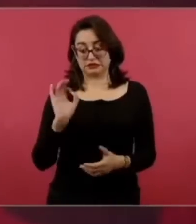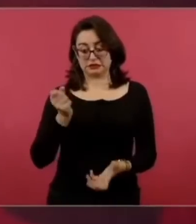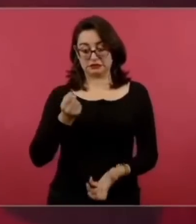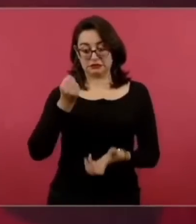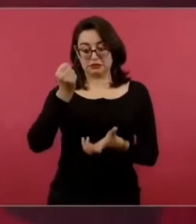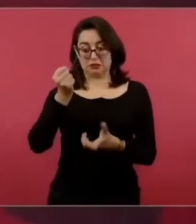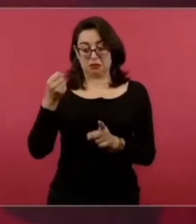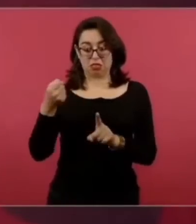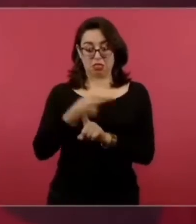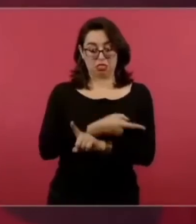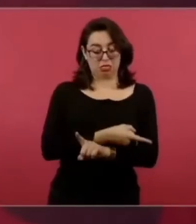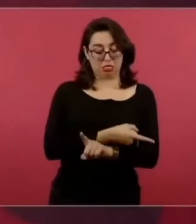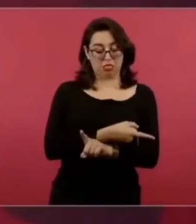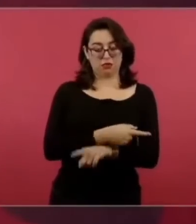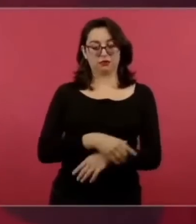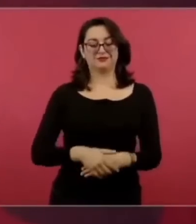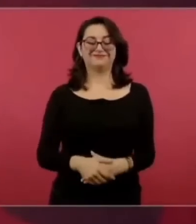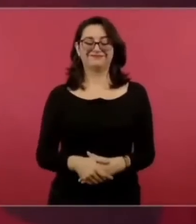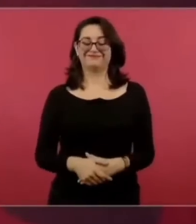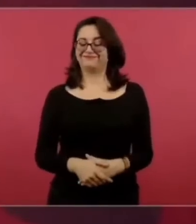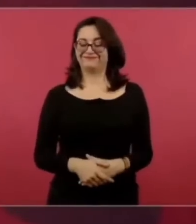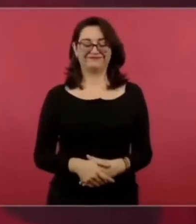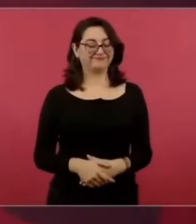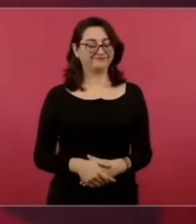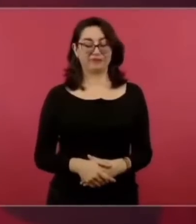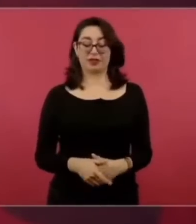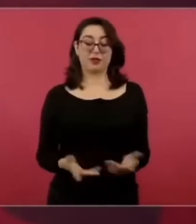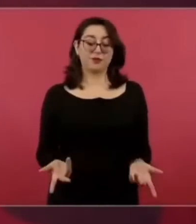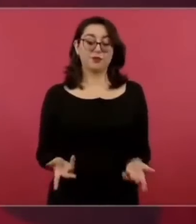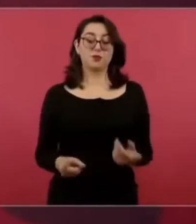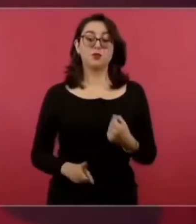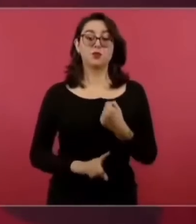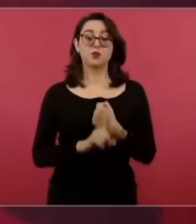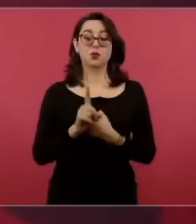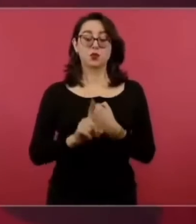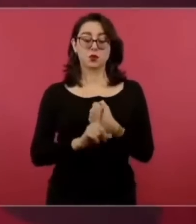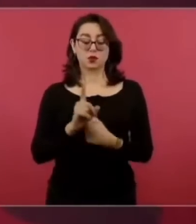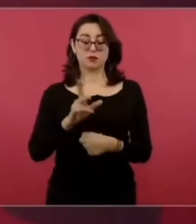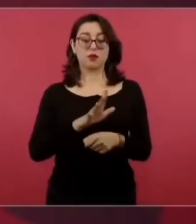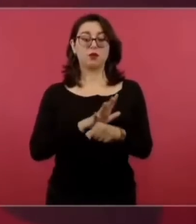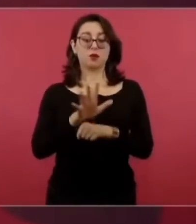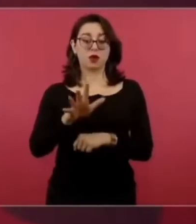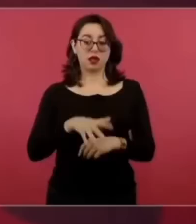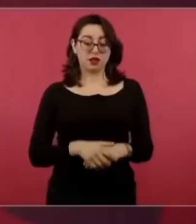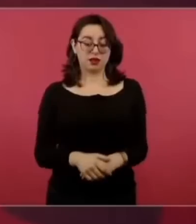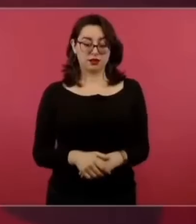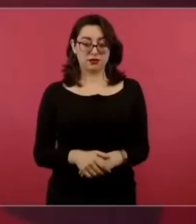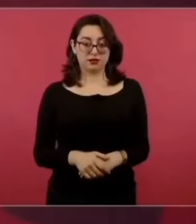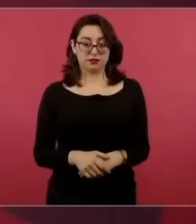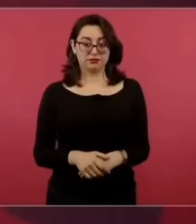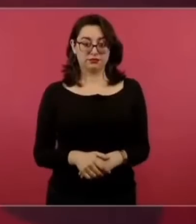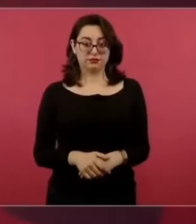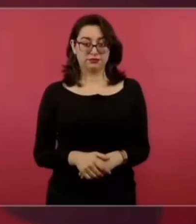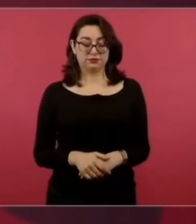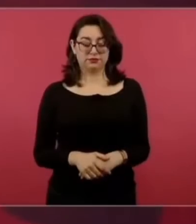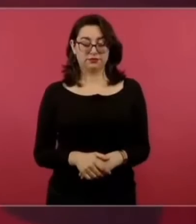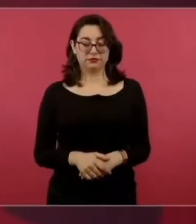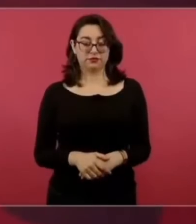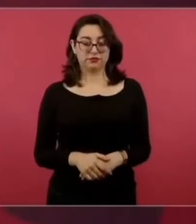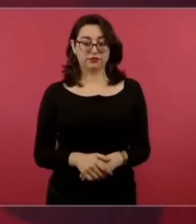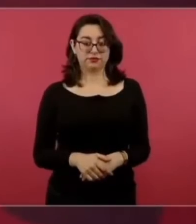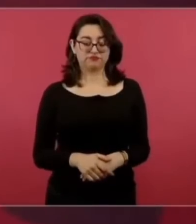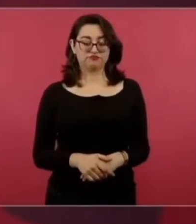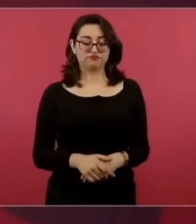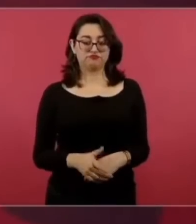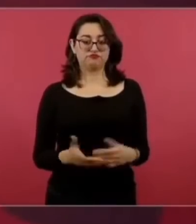estaban metidos están todavía metidos nada más que ya muy menguados en el